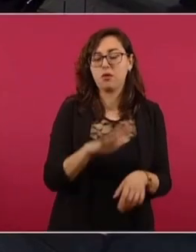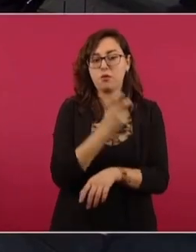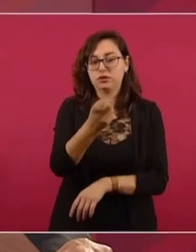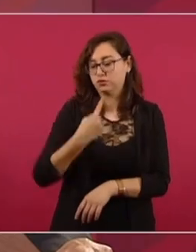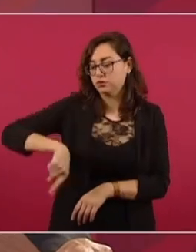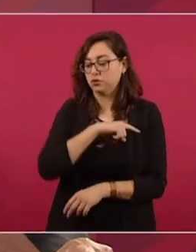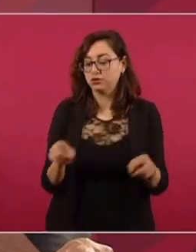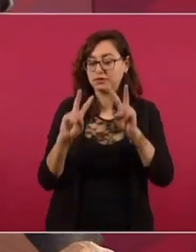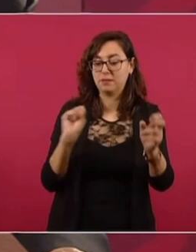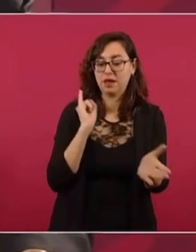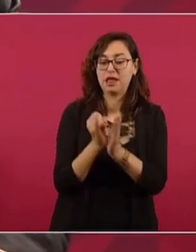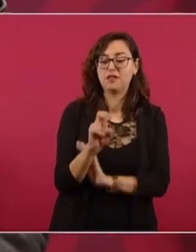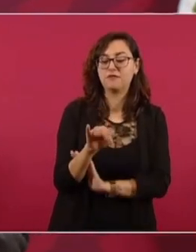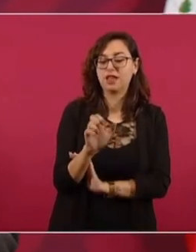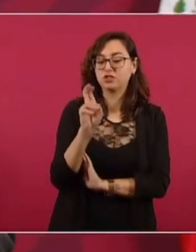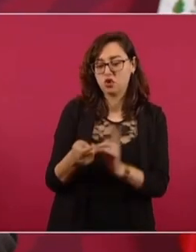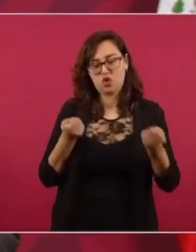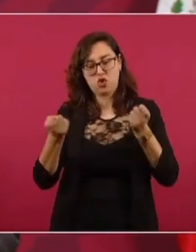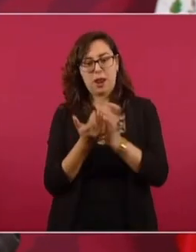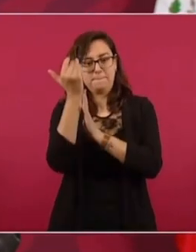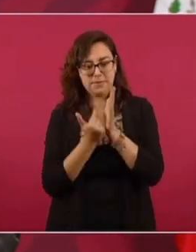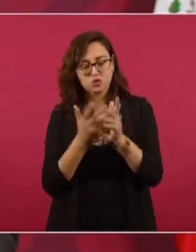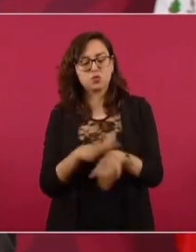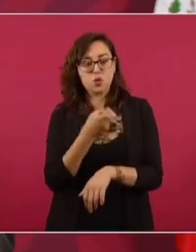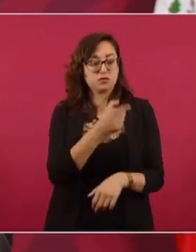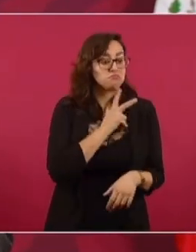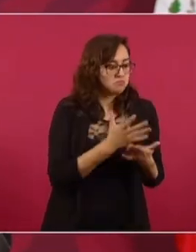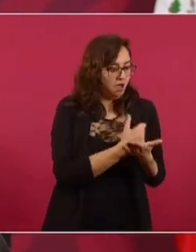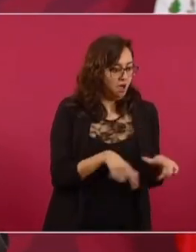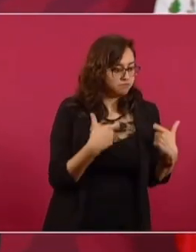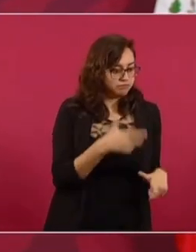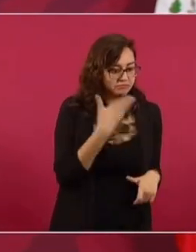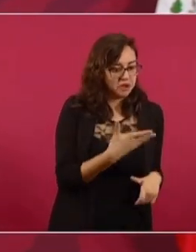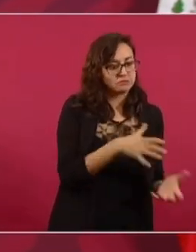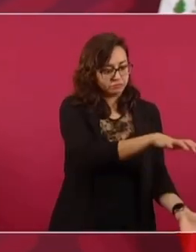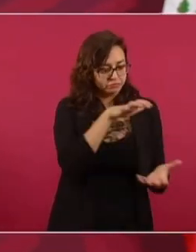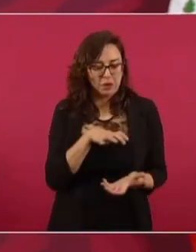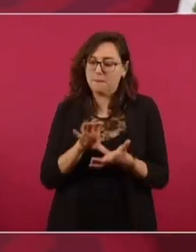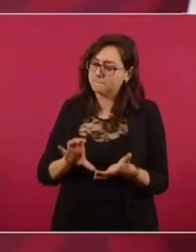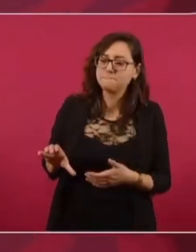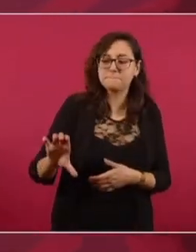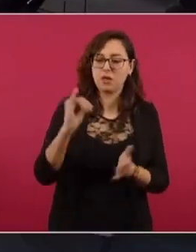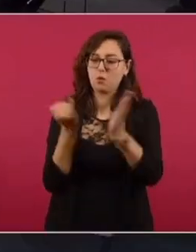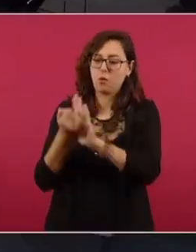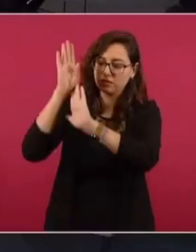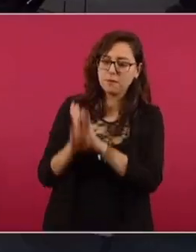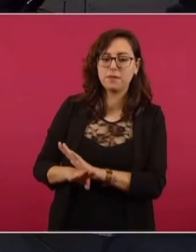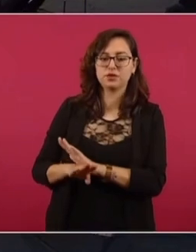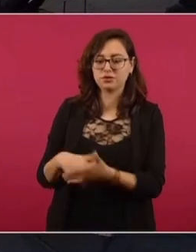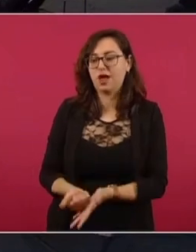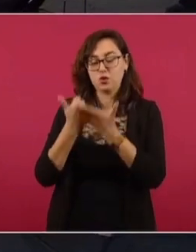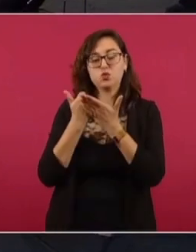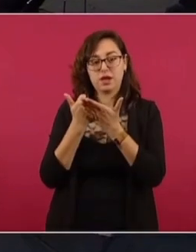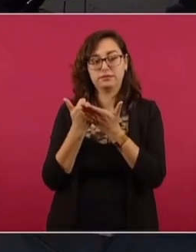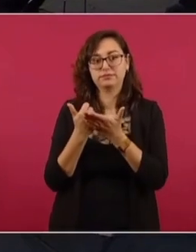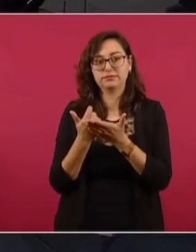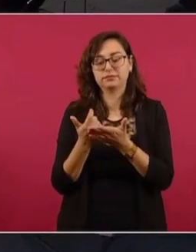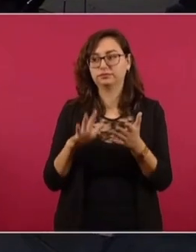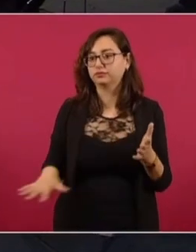inflación. Por eso decidimos destinar estos fondos. Por eso en la inflación, a ver si pones el dato,